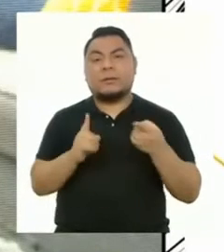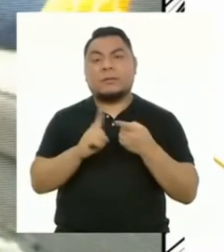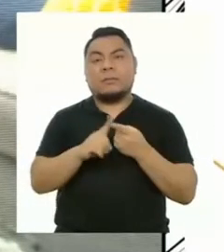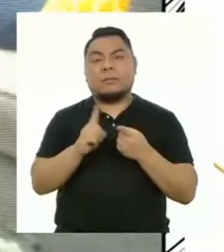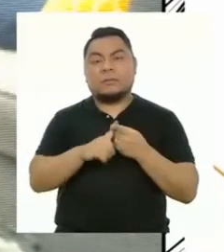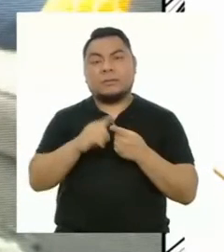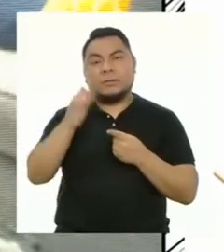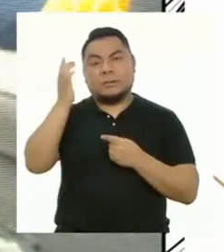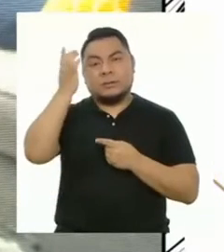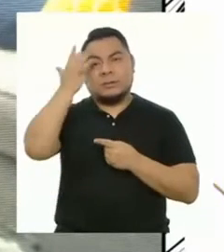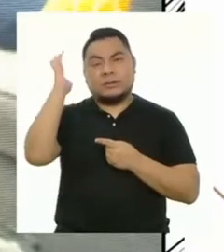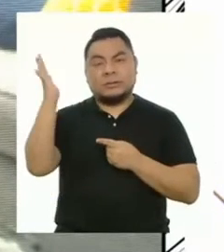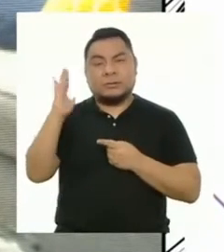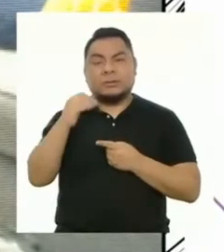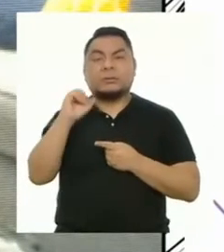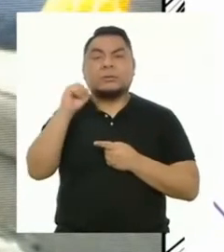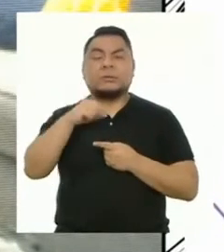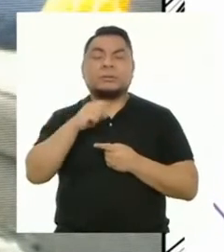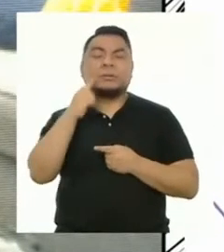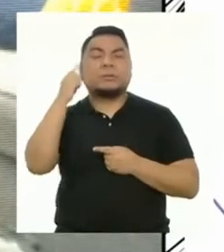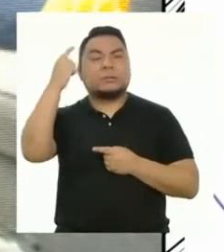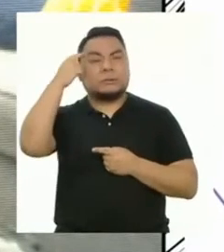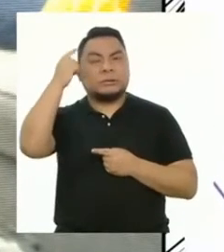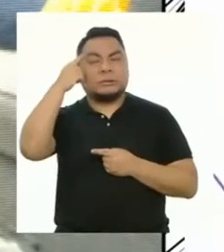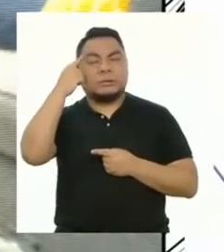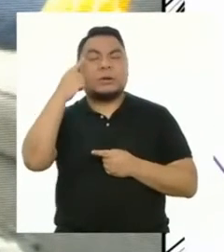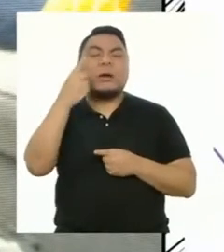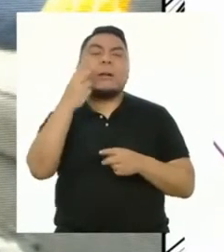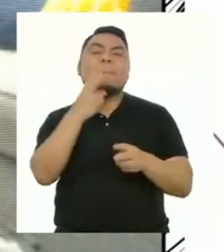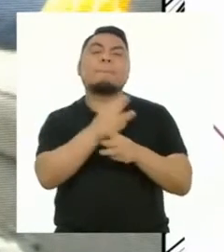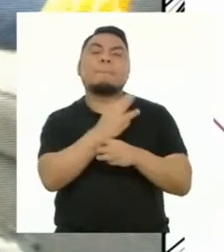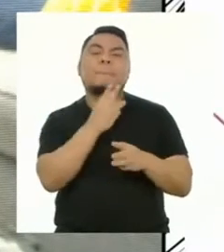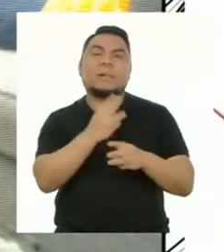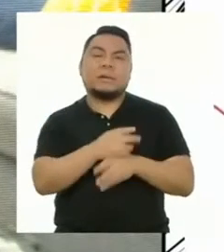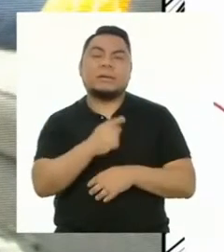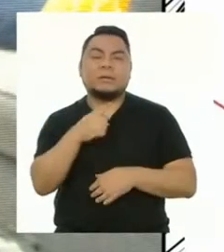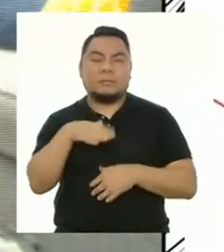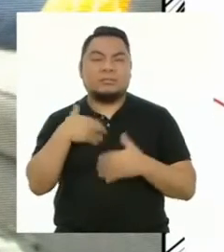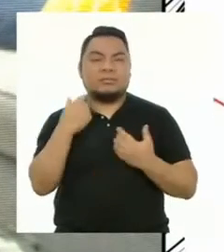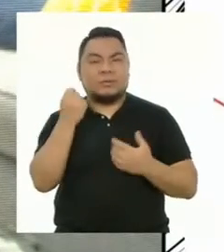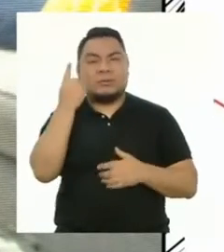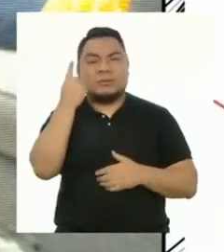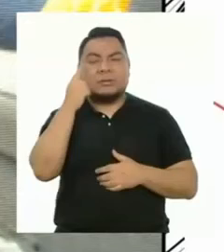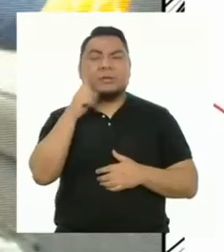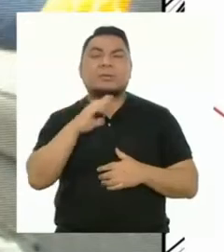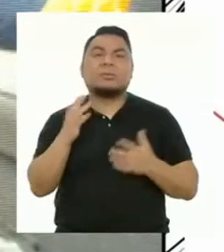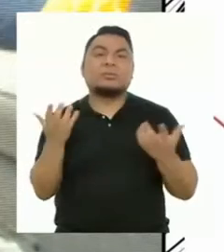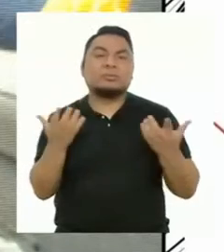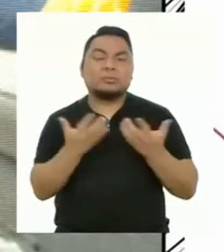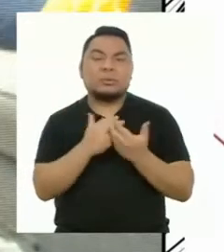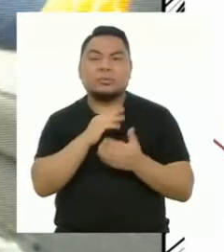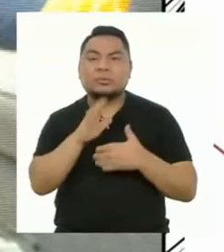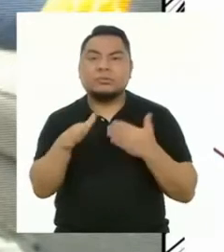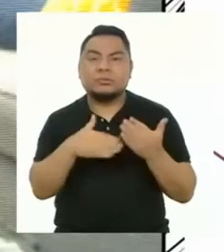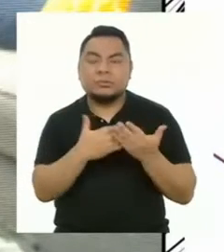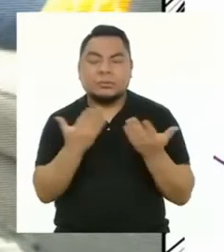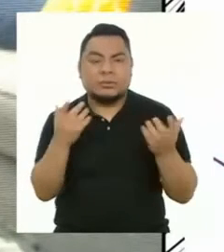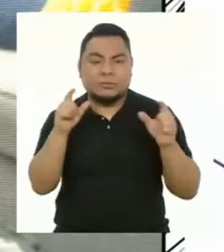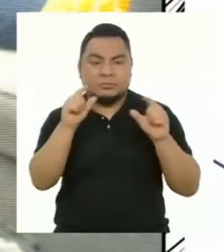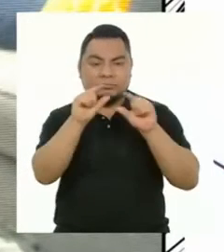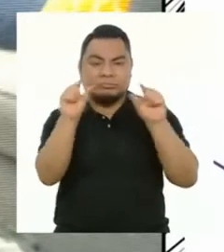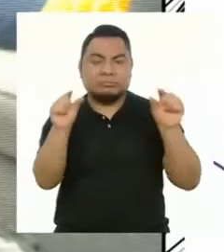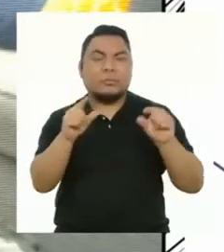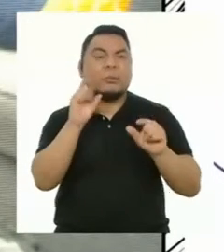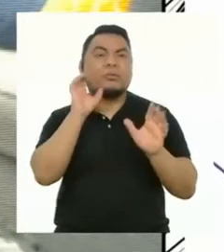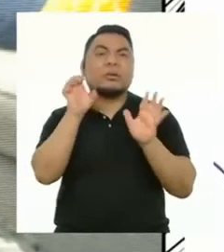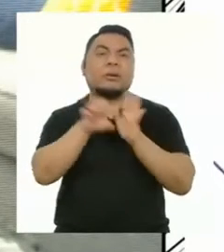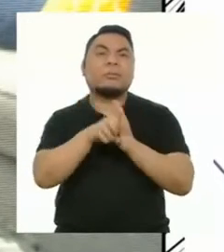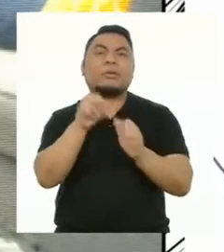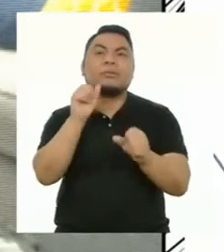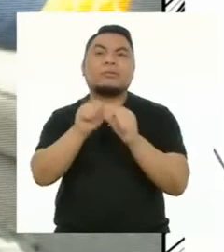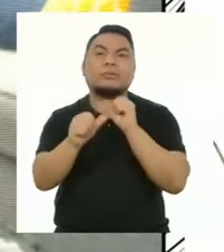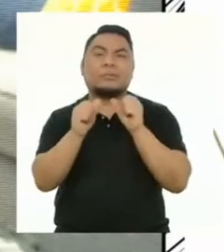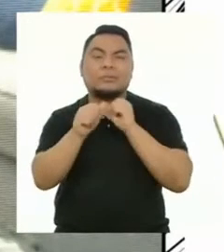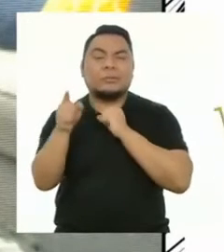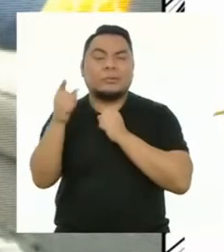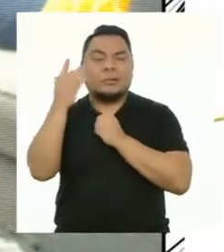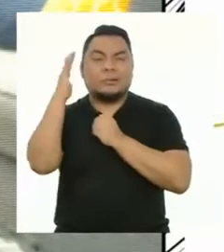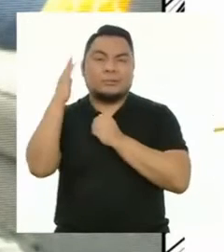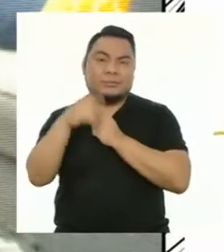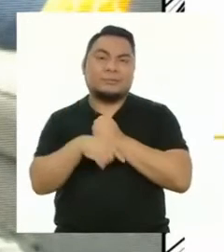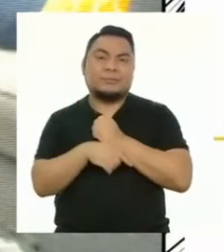primera, que es la inteligencia lógico-matemático, y es la capacidad de entender las relaciones abstractas. Ejemplo, los números.